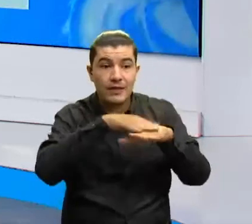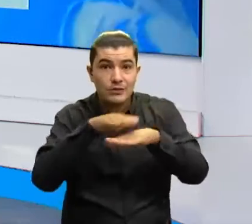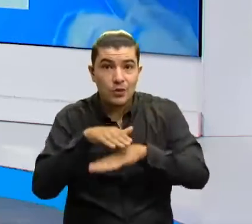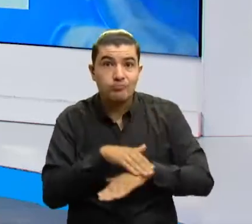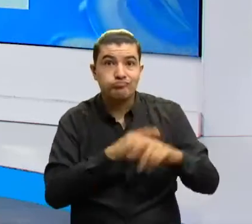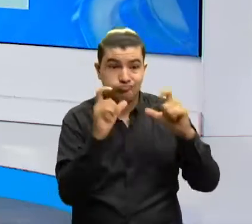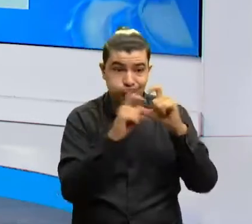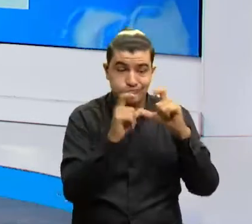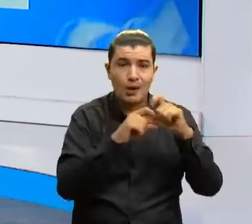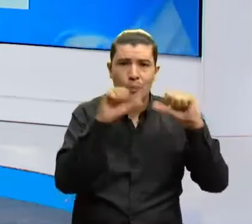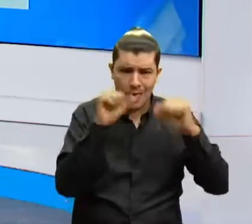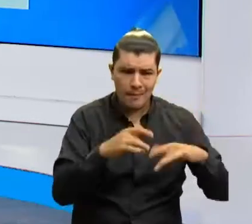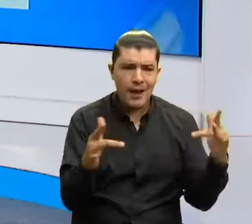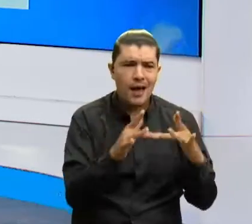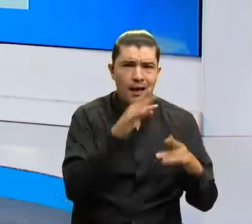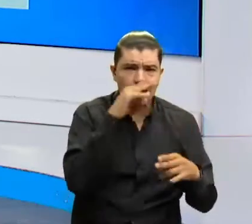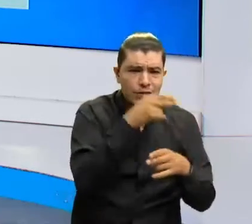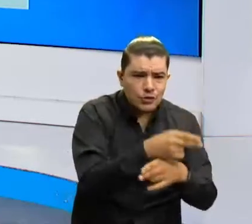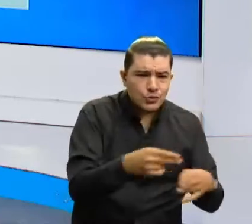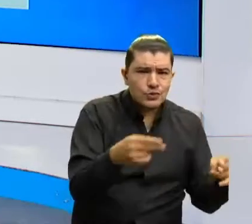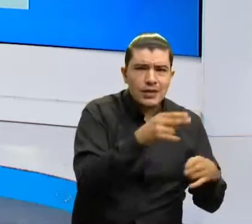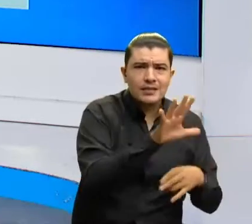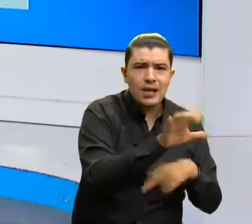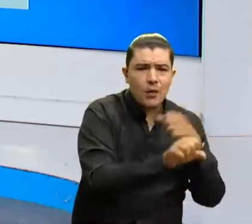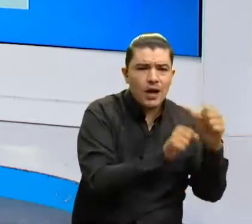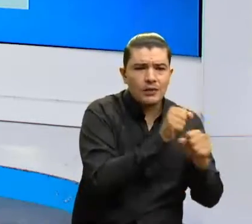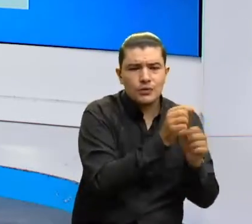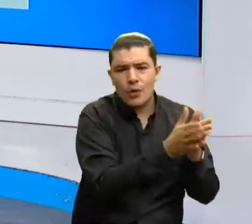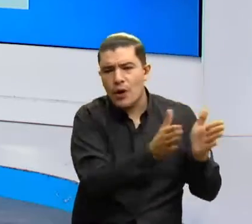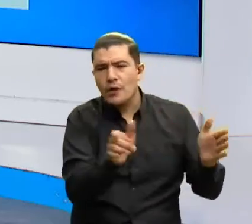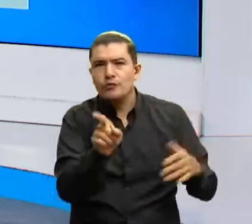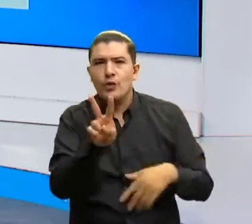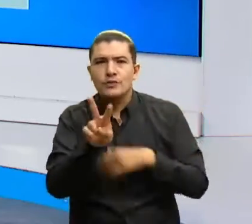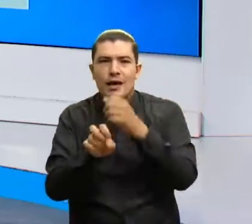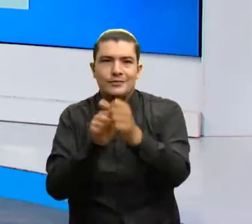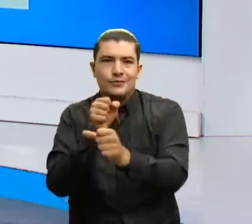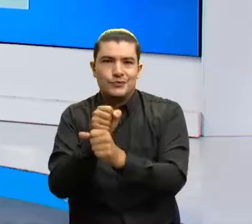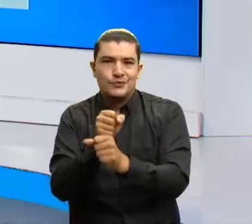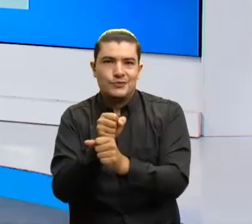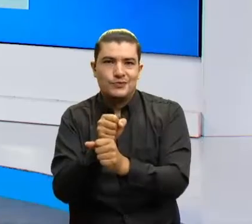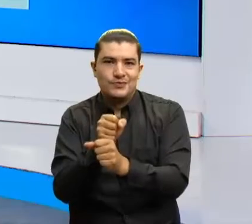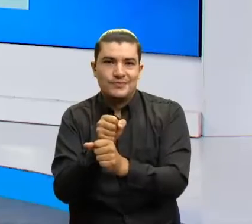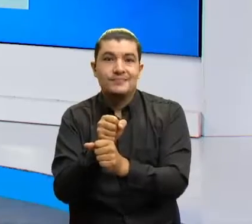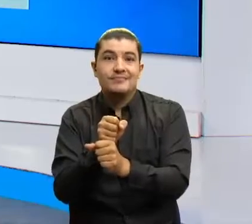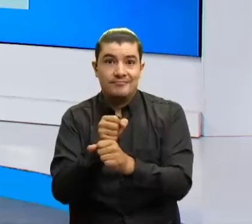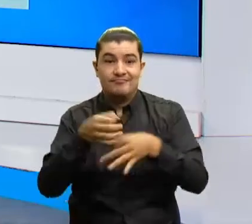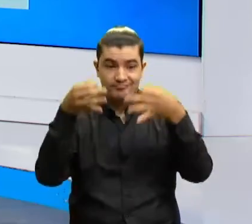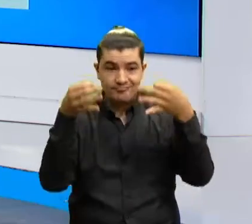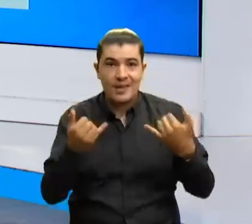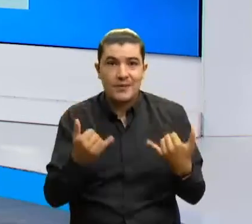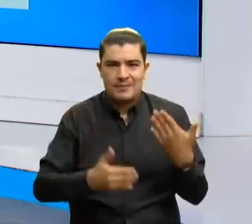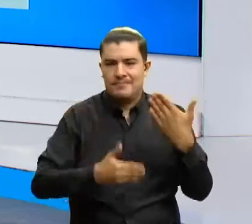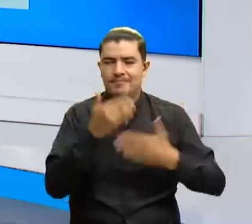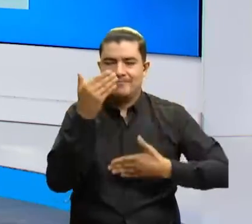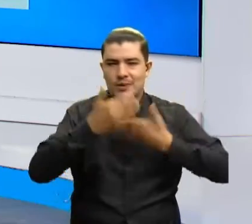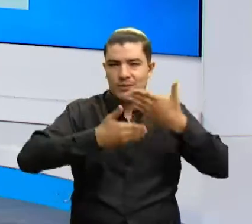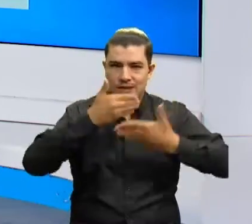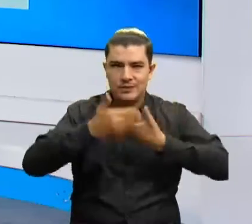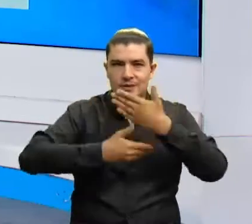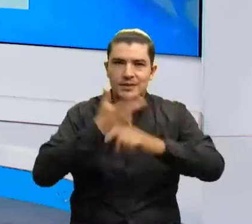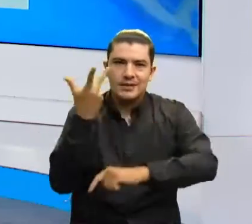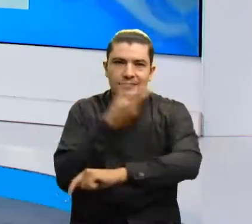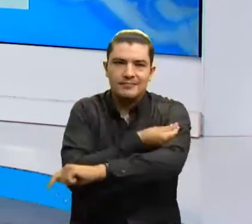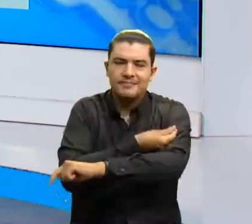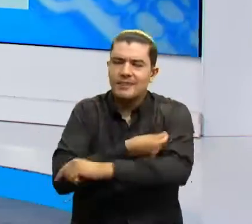entre 5 y 11 años, una población que por ahora no se había tenido en cuenta para iniciar el proceso de aplicación de los biológicos.